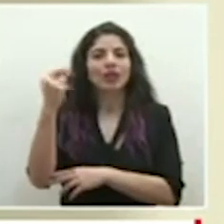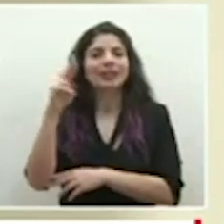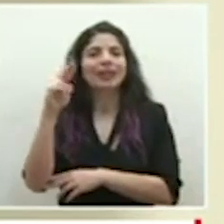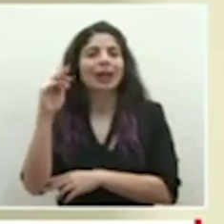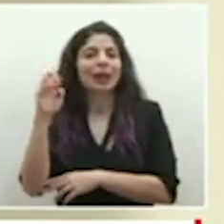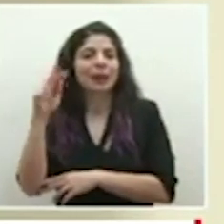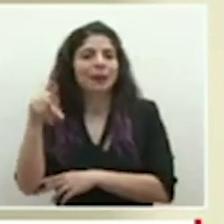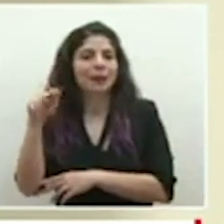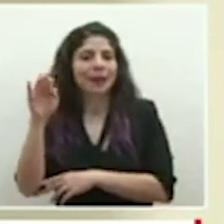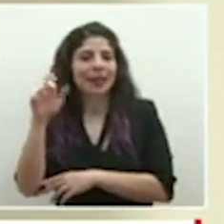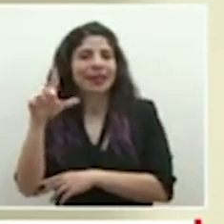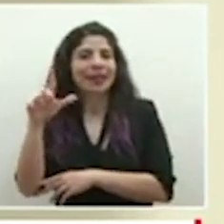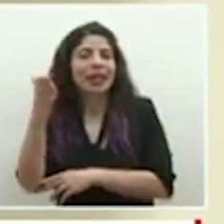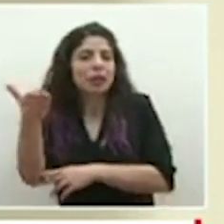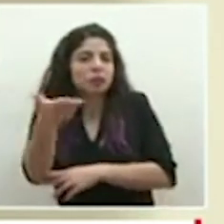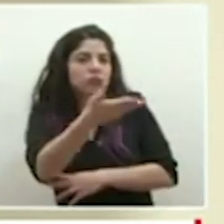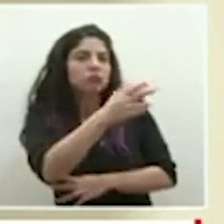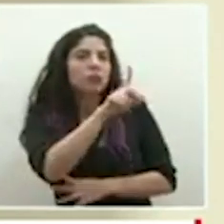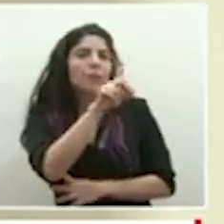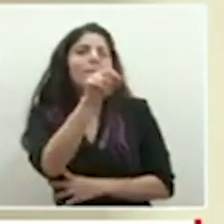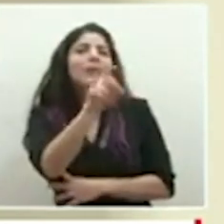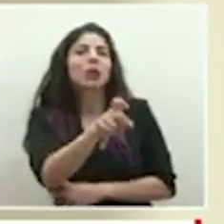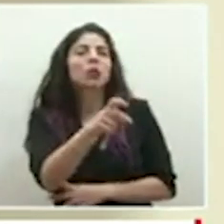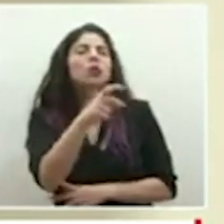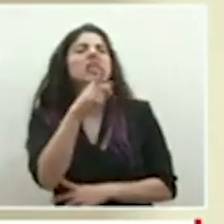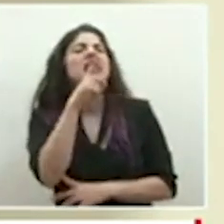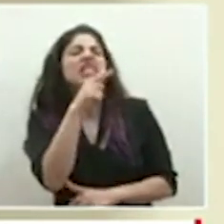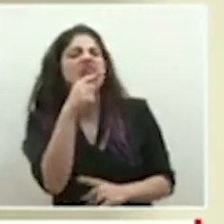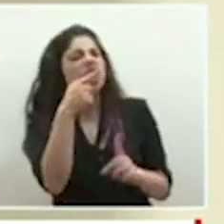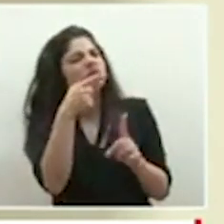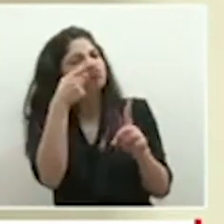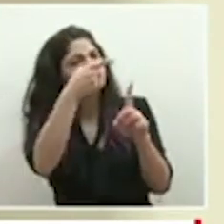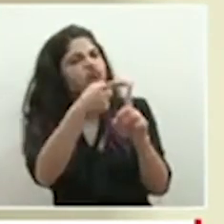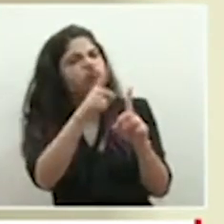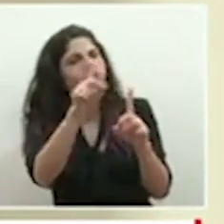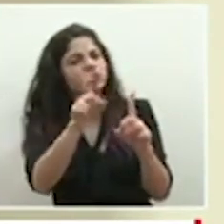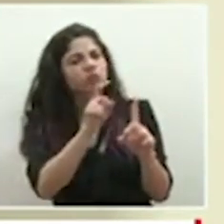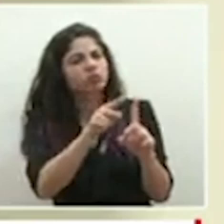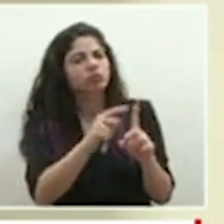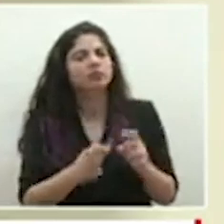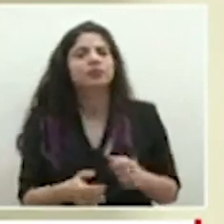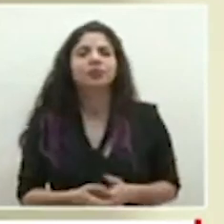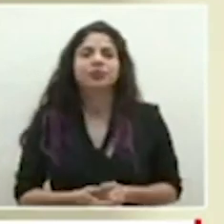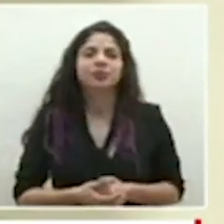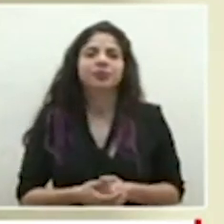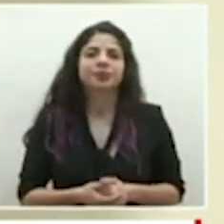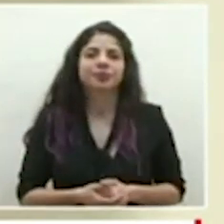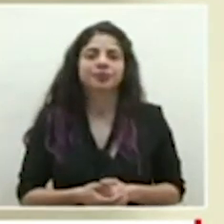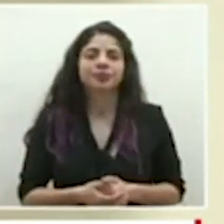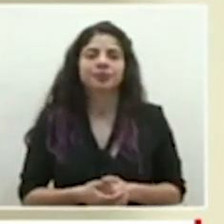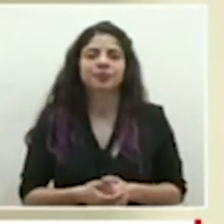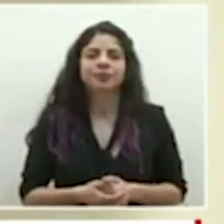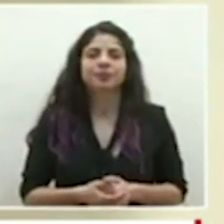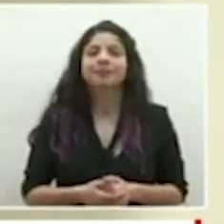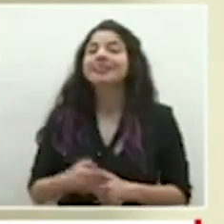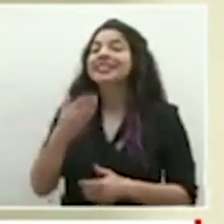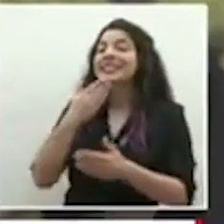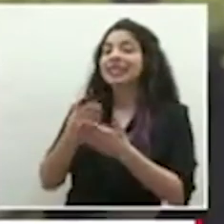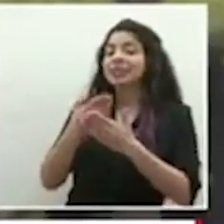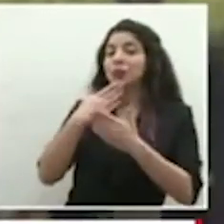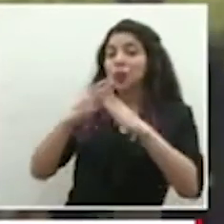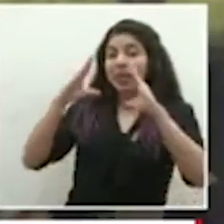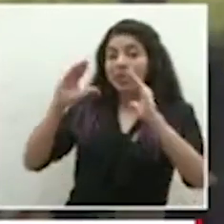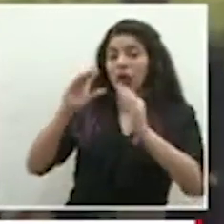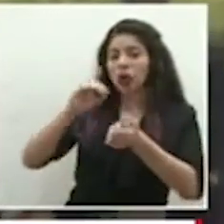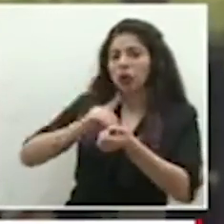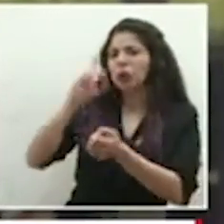que realice su consulta e indique hacia quién estaría dirigida la pregunta. Gracias. Buenas tardes,